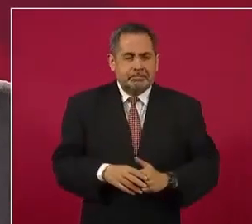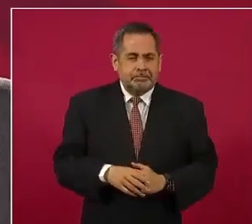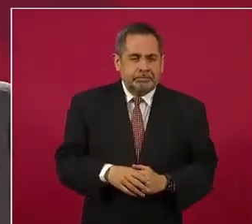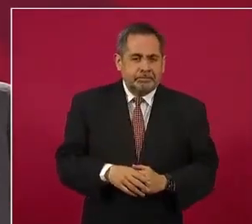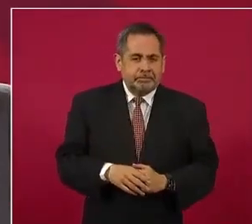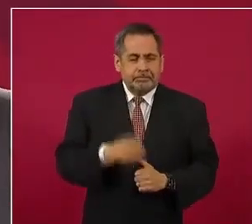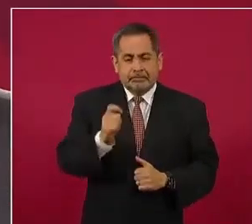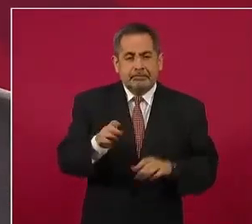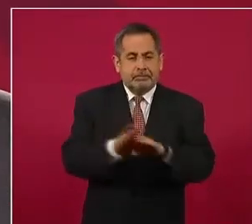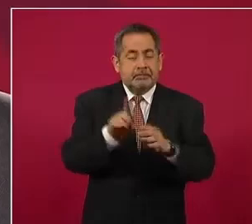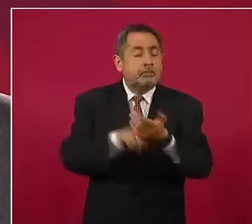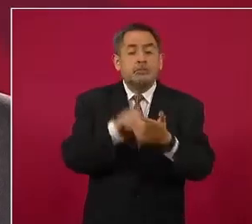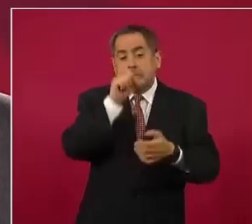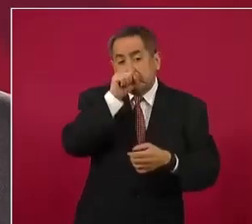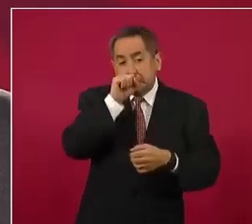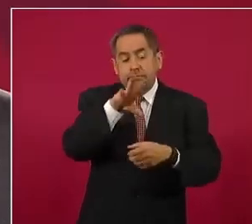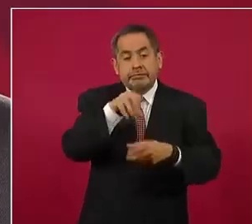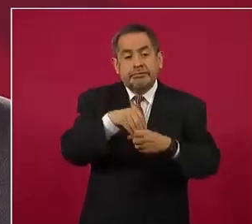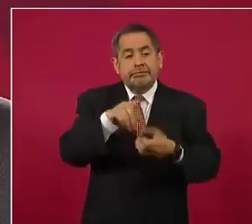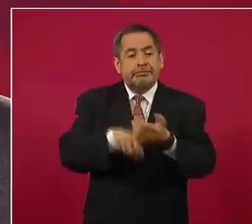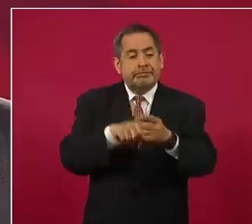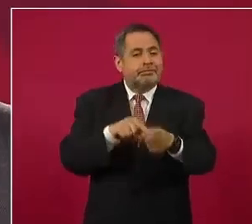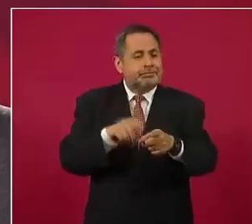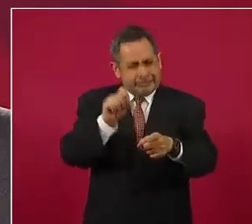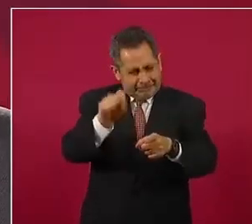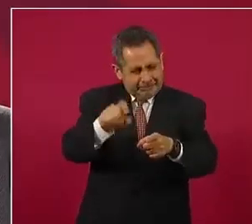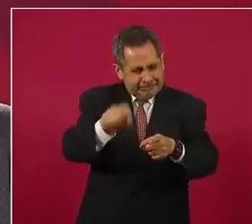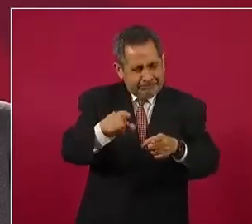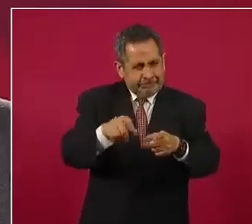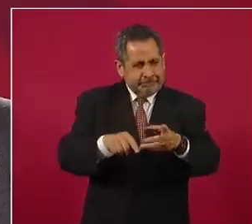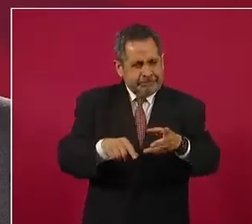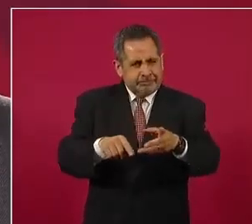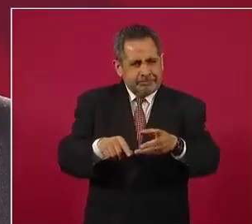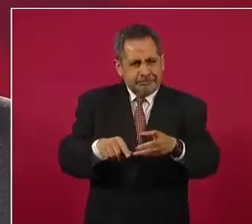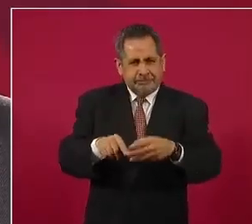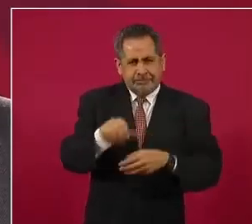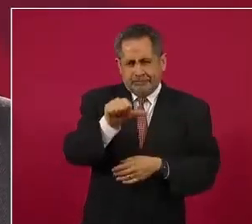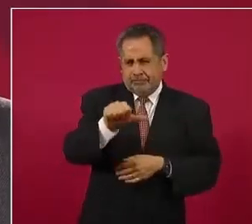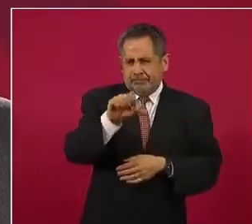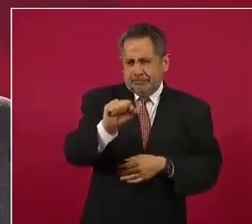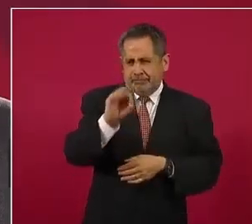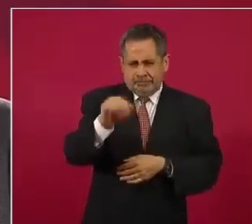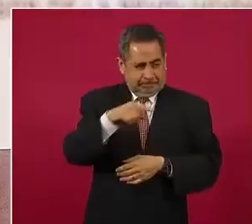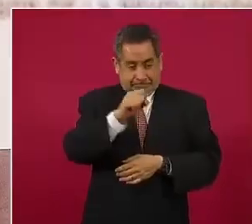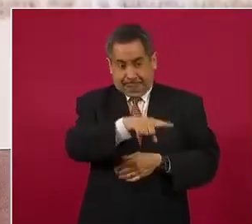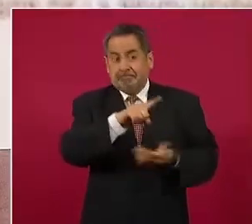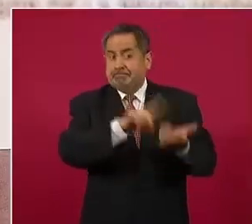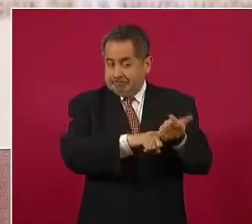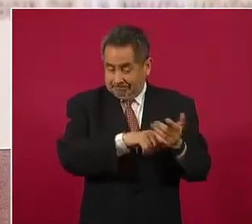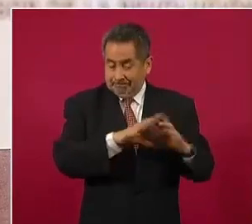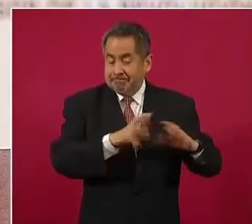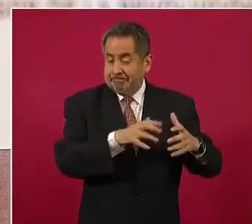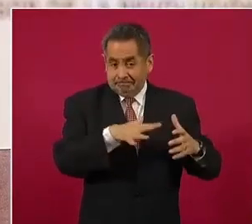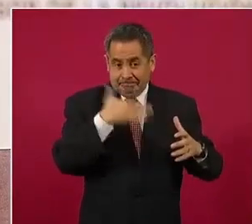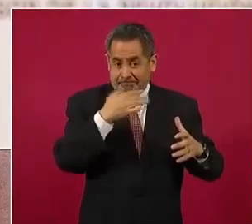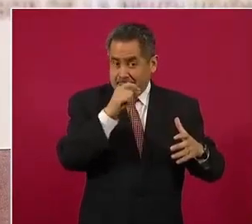Desde luego, incluso hasta la misma Auditoría Superior de la Federación,